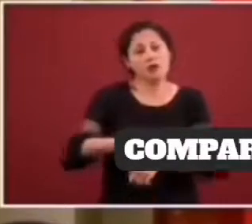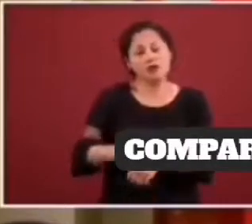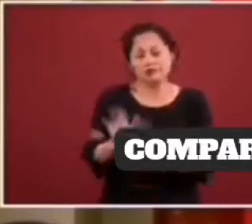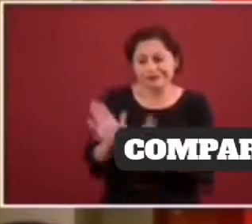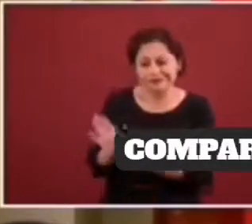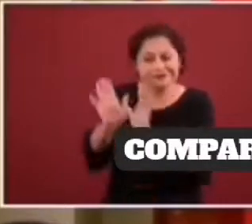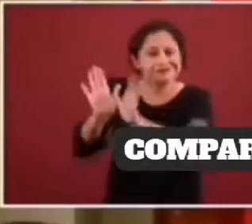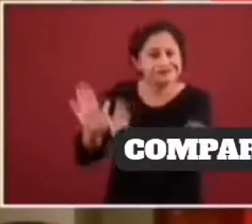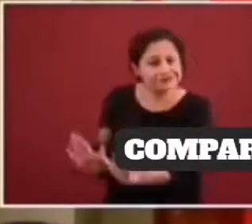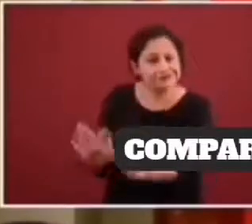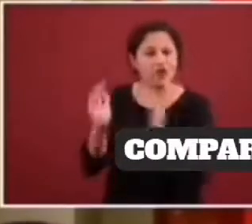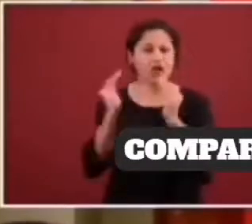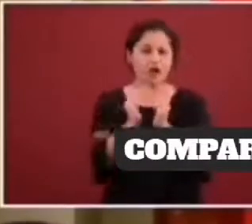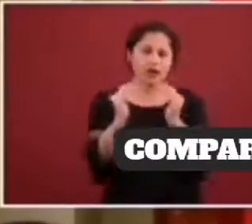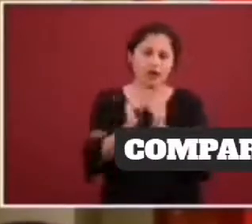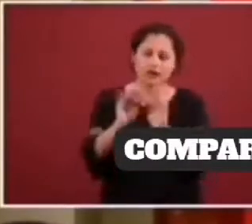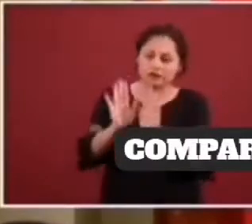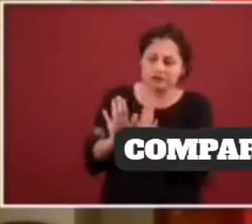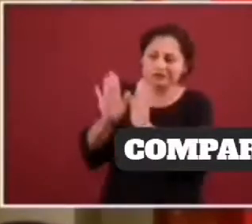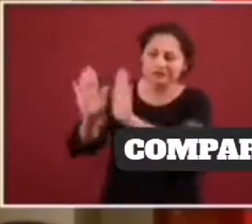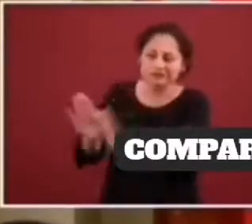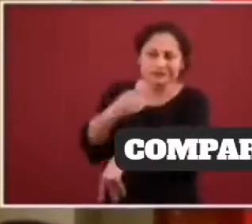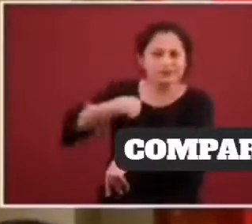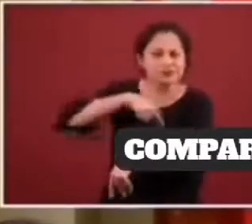casas, nuestra familia,